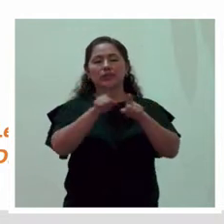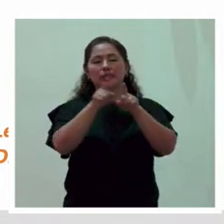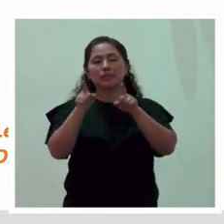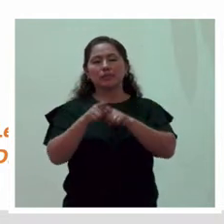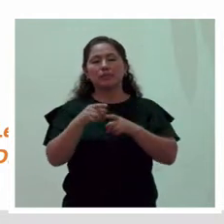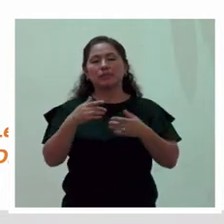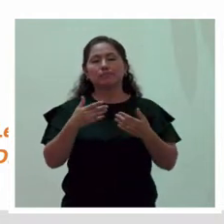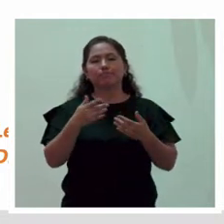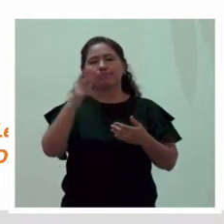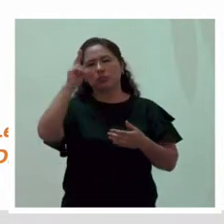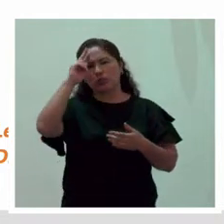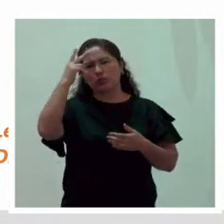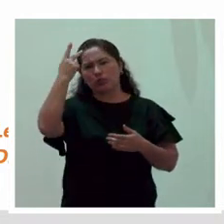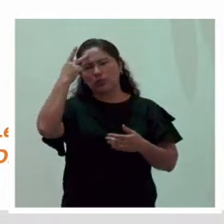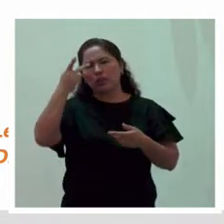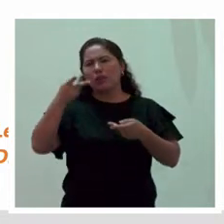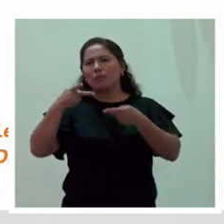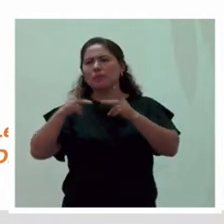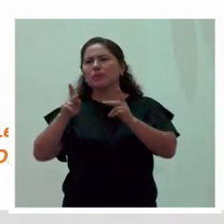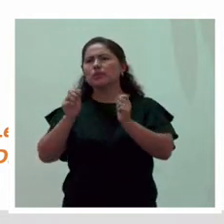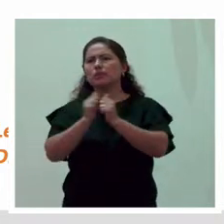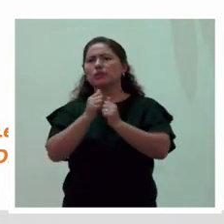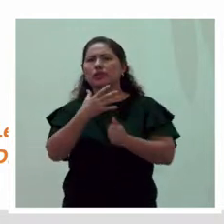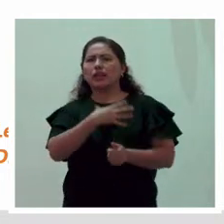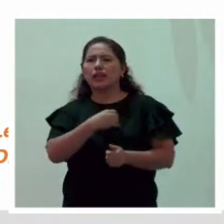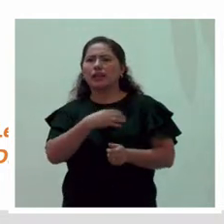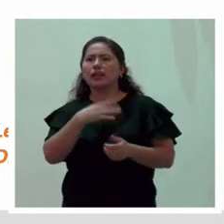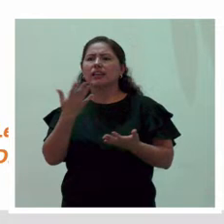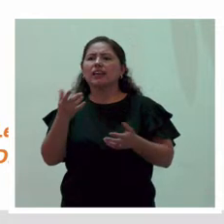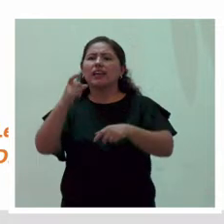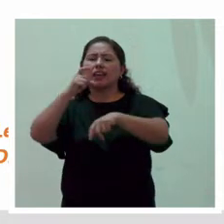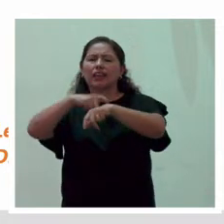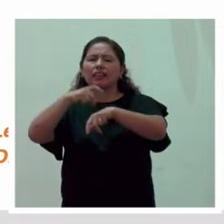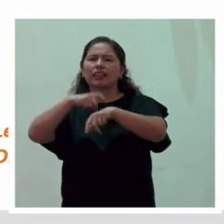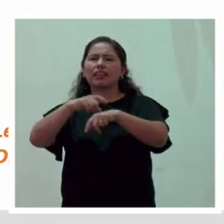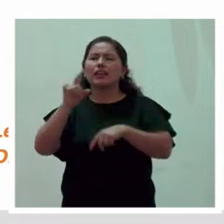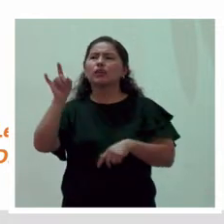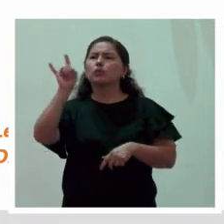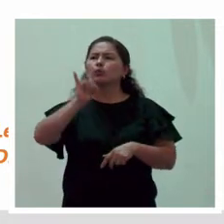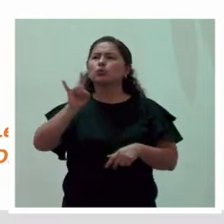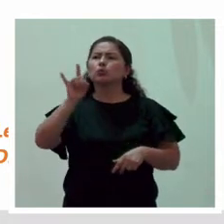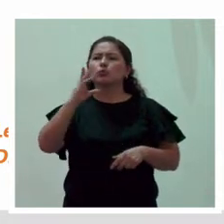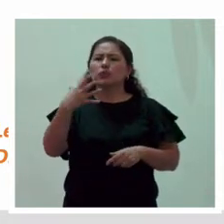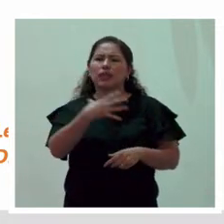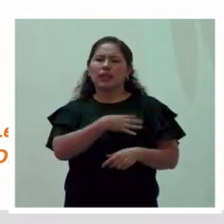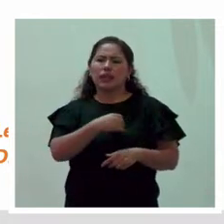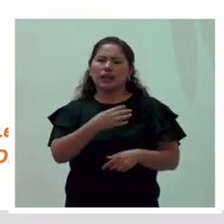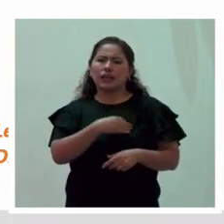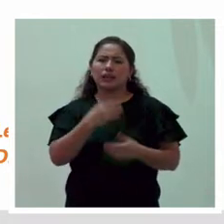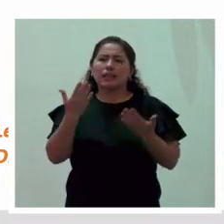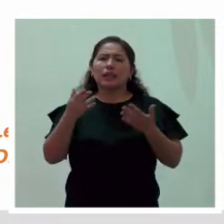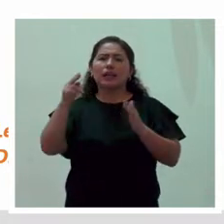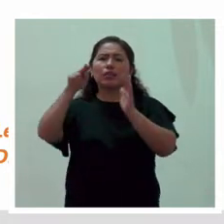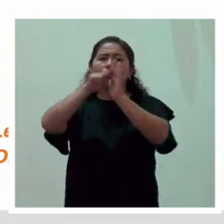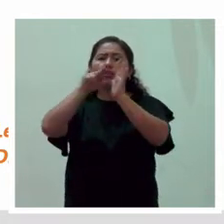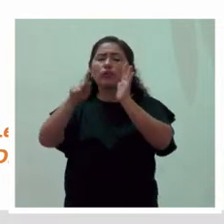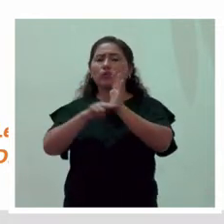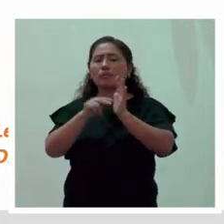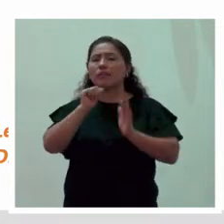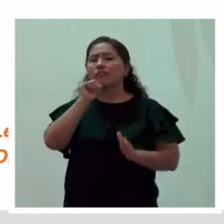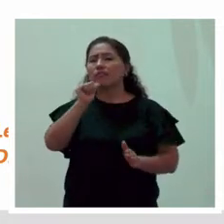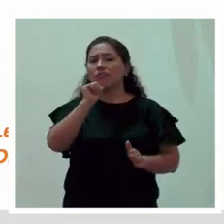confundido con el permiso de lactancia, es el tiempo de uso de lactario. Que tal vez en la norma no está definido ni